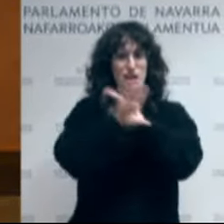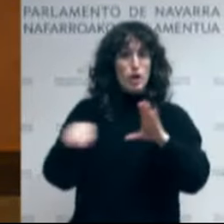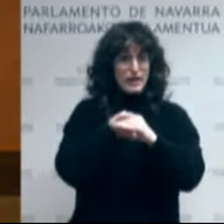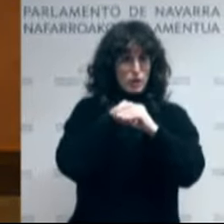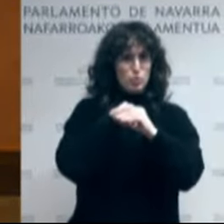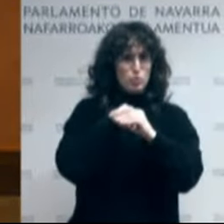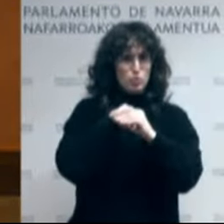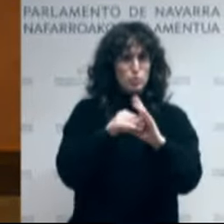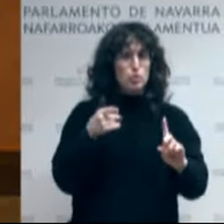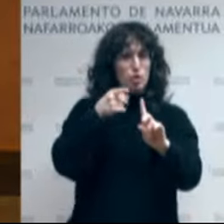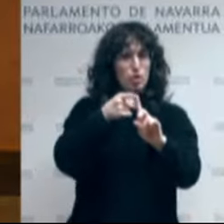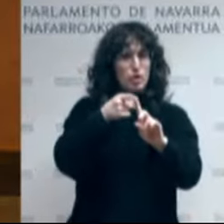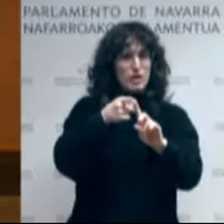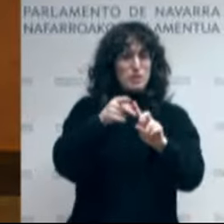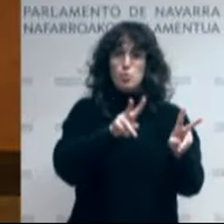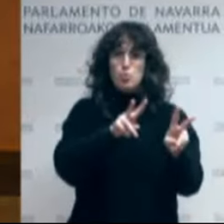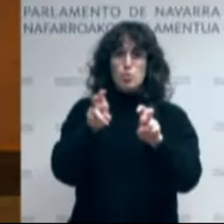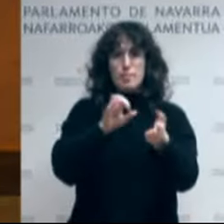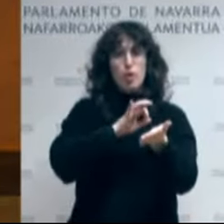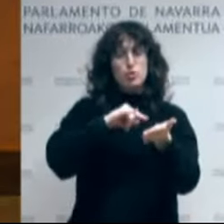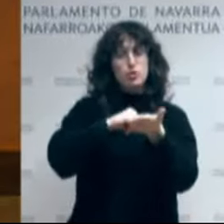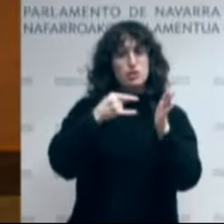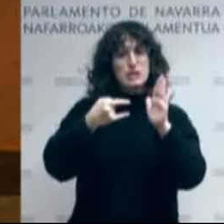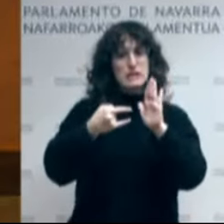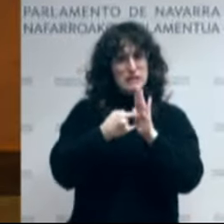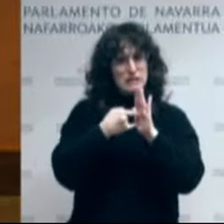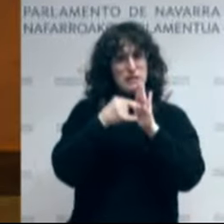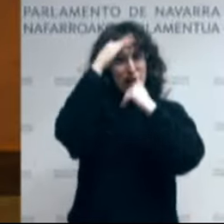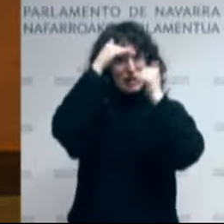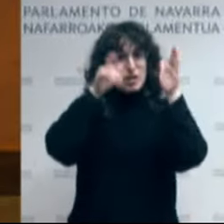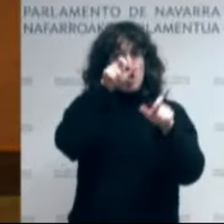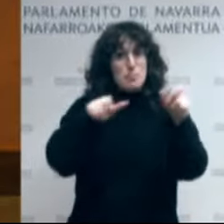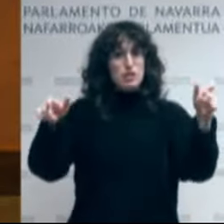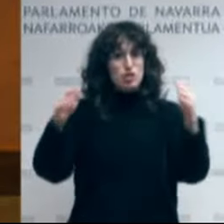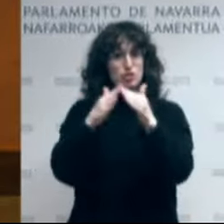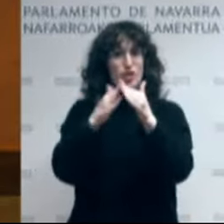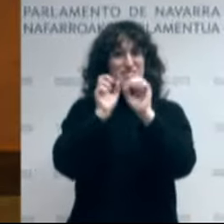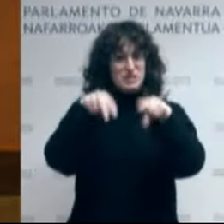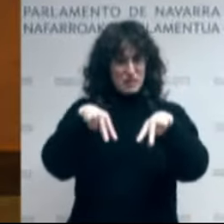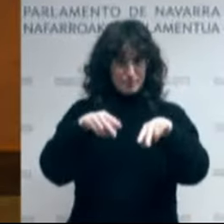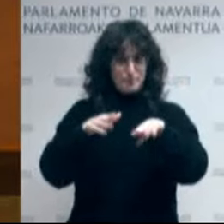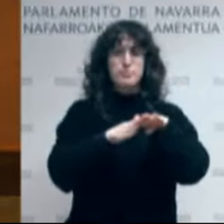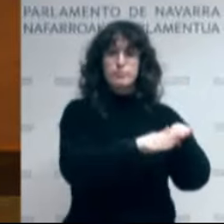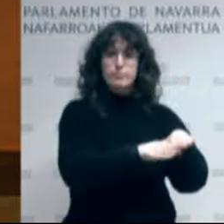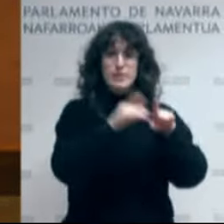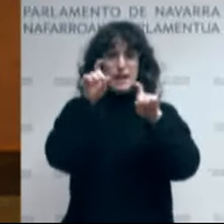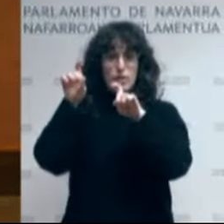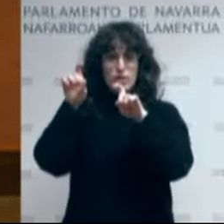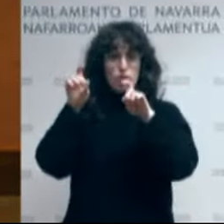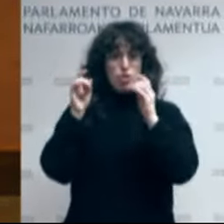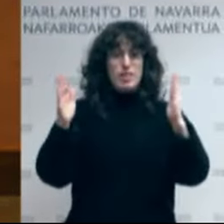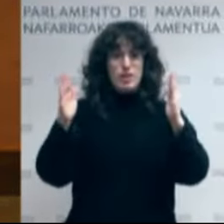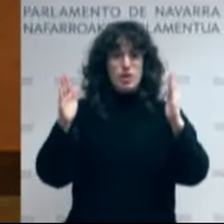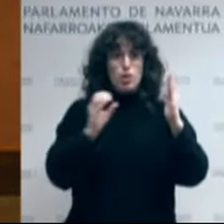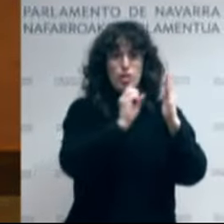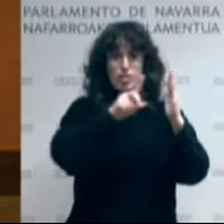un nuevo sistema de atención a las personas sin hogar. En cuanto a educación, el ciclo 03 vuelve a